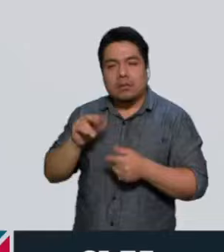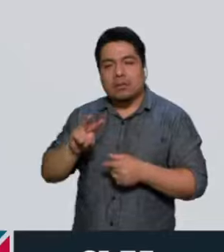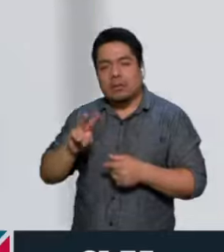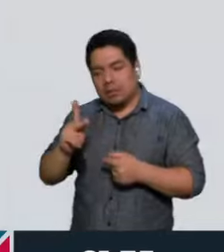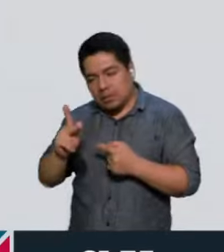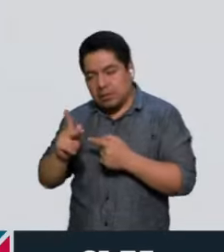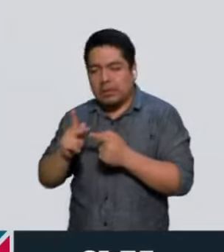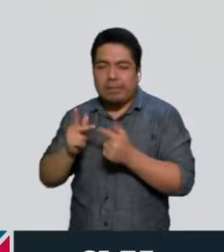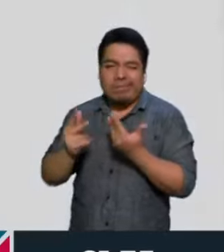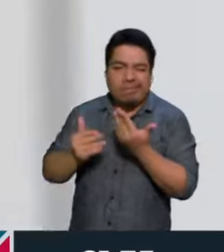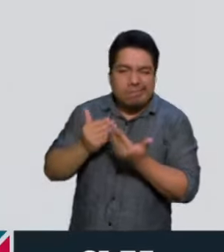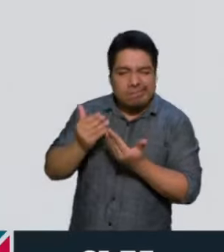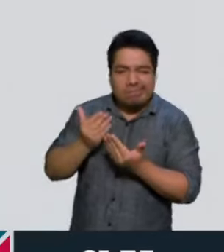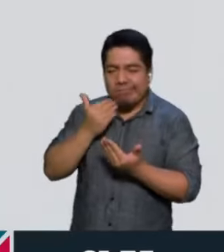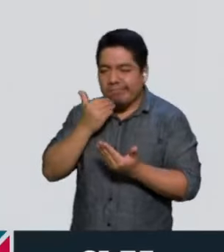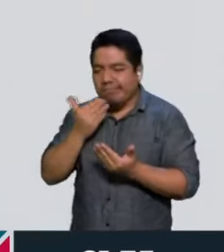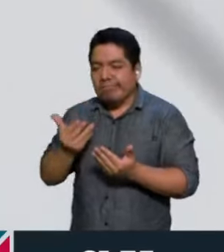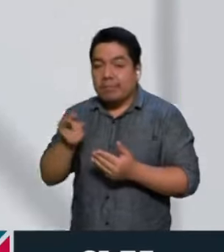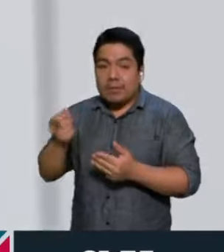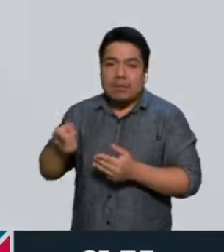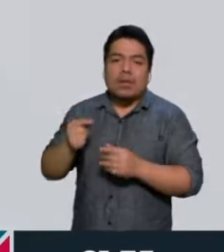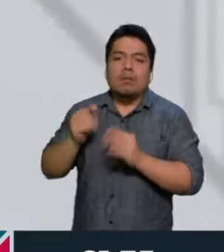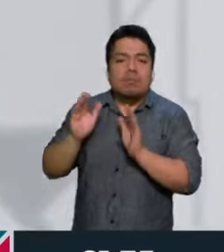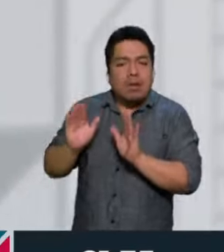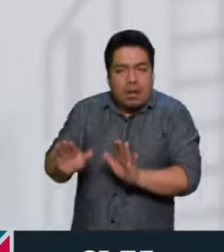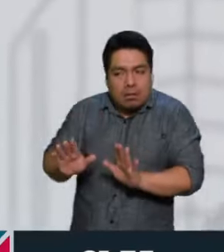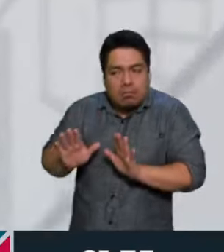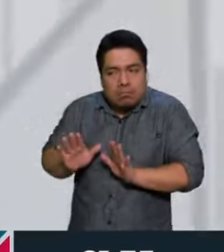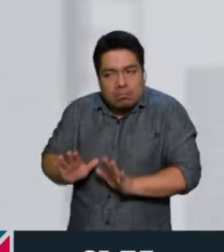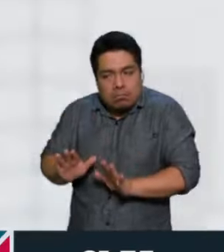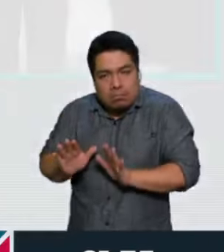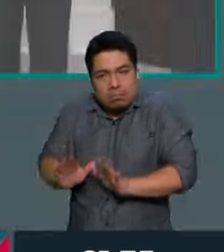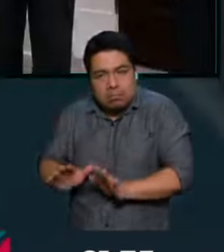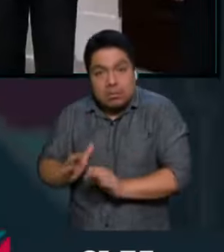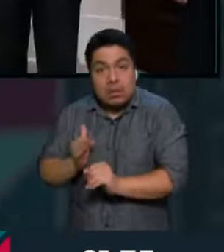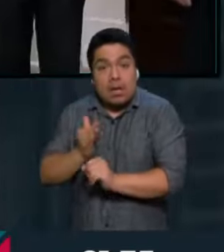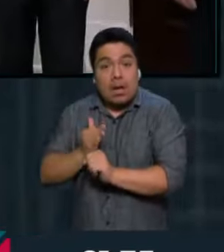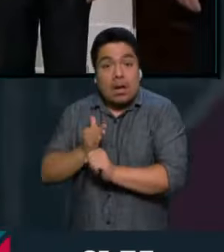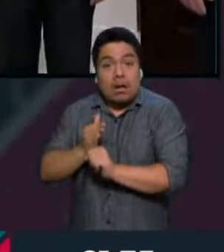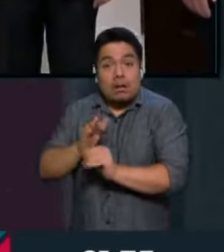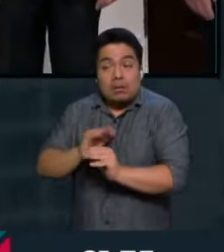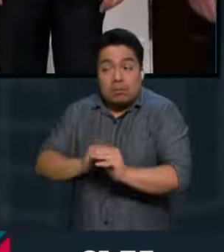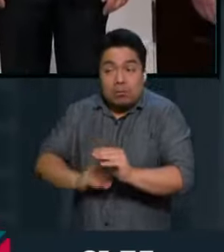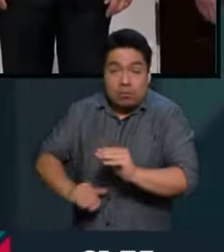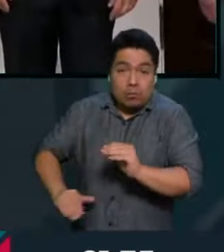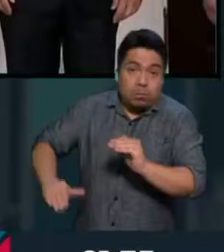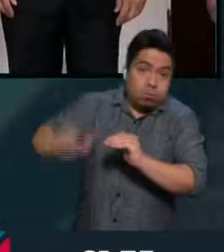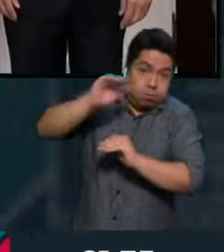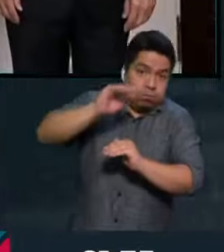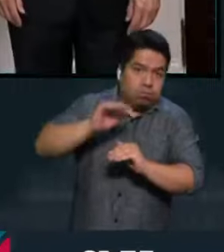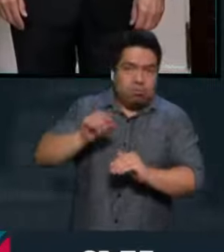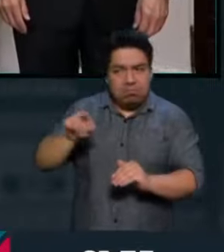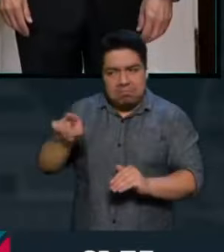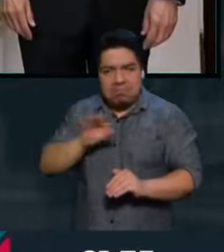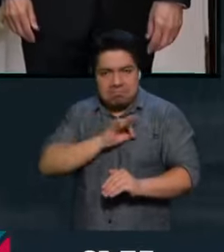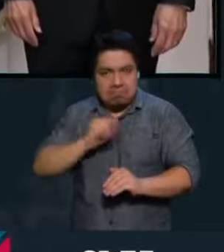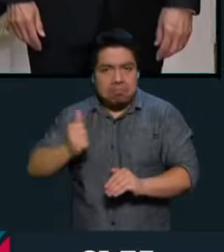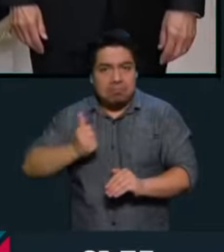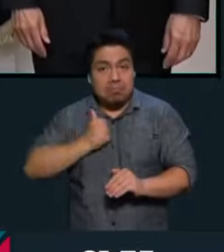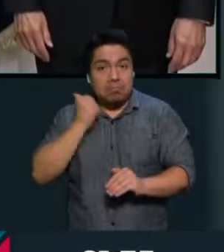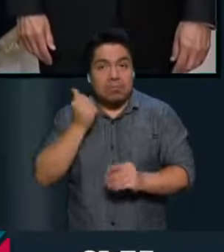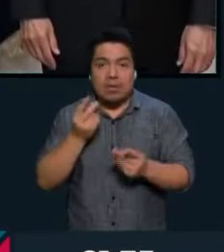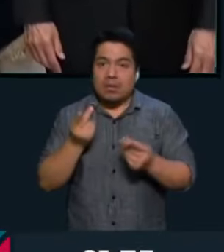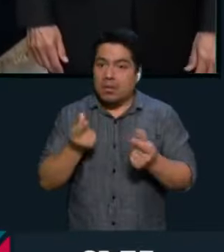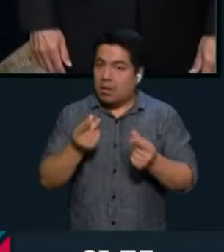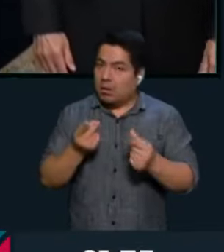vicepresidentes, pero que ella ha tenido un perfil bajo y que yo creo que en este momento le va a jugar a su favor. Entonces, esta prisa